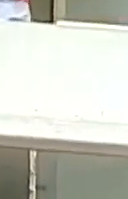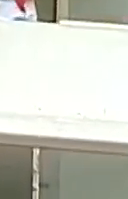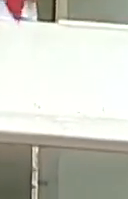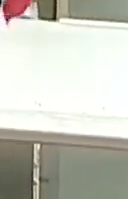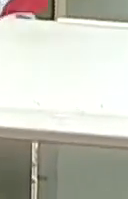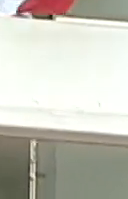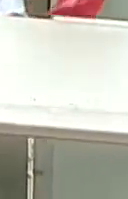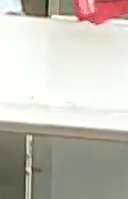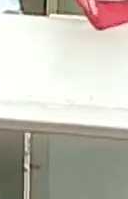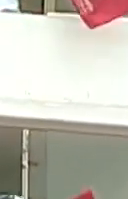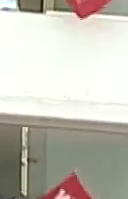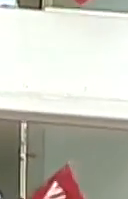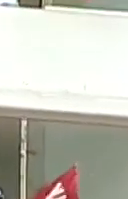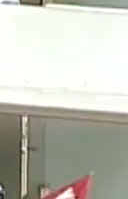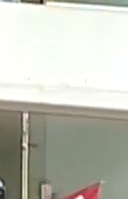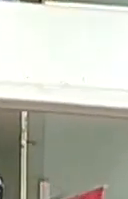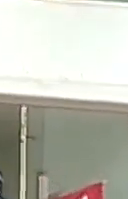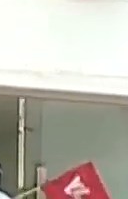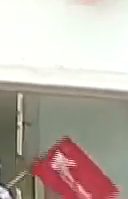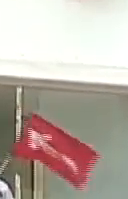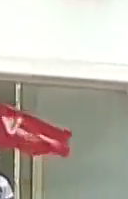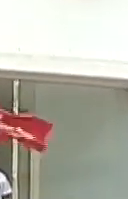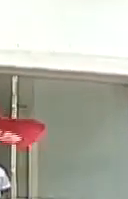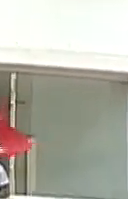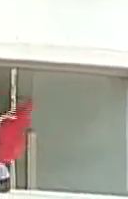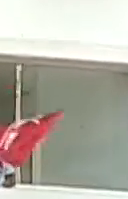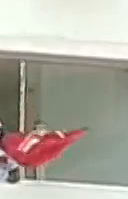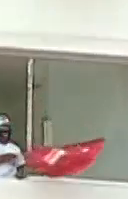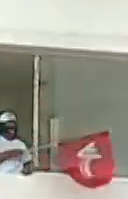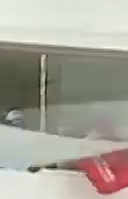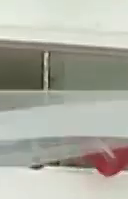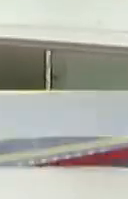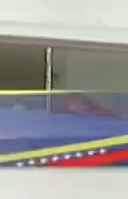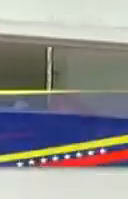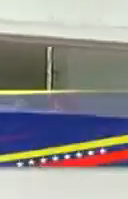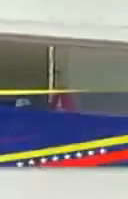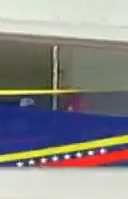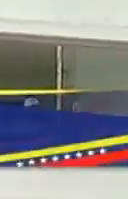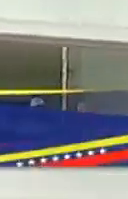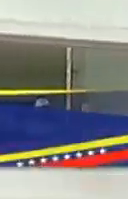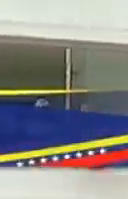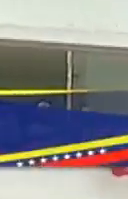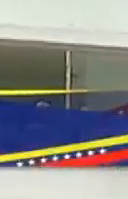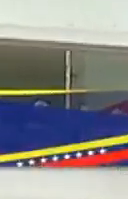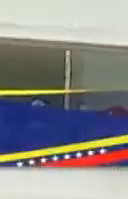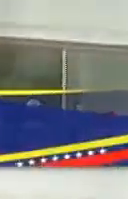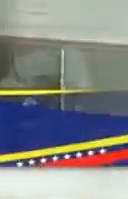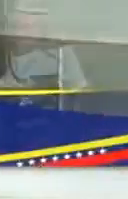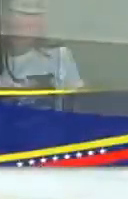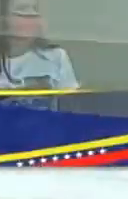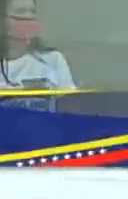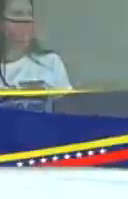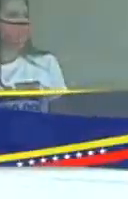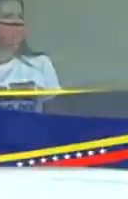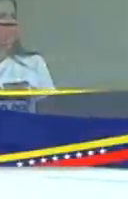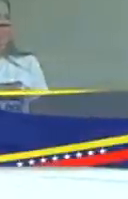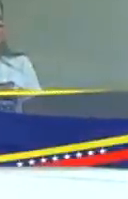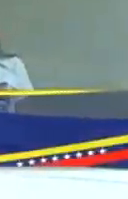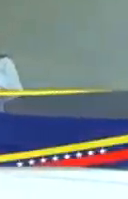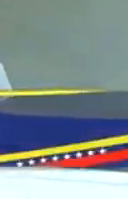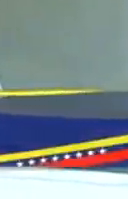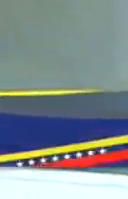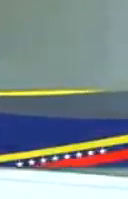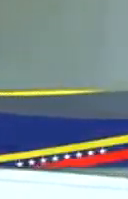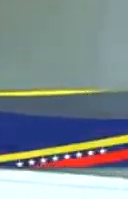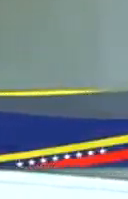también que durante el año 2018, la gran misión Vivienda Venezuela fue reconocida por el programa de Naciones Unidas para los Asentamientos